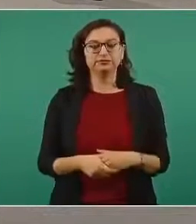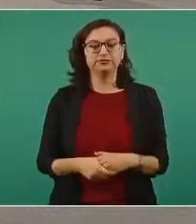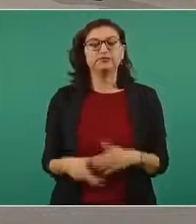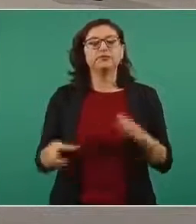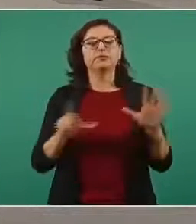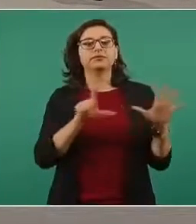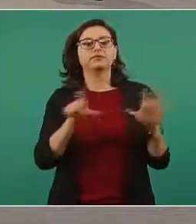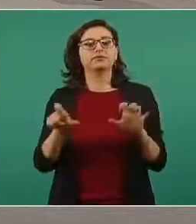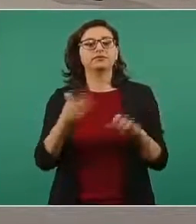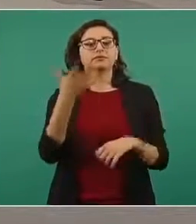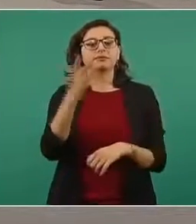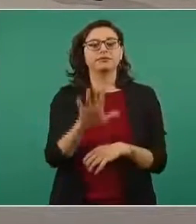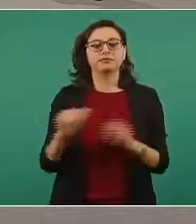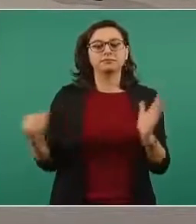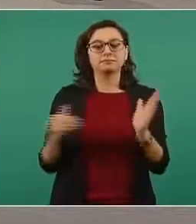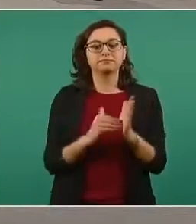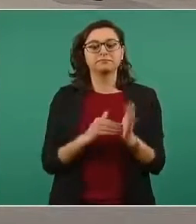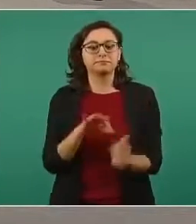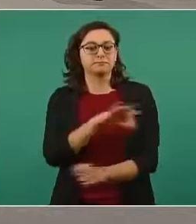710 mil.